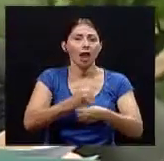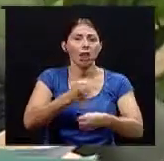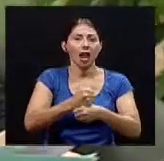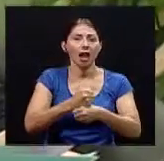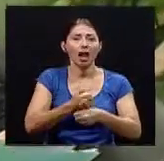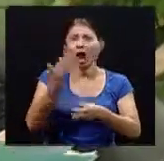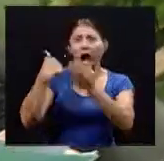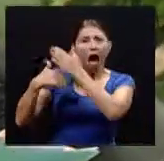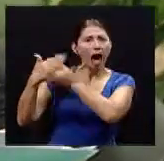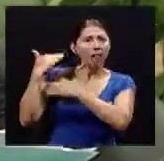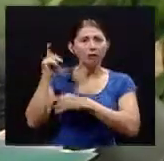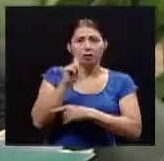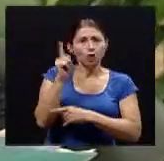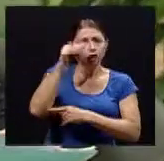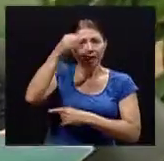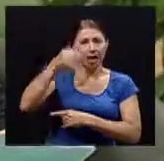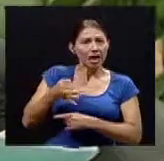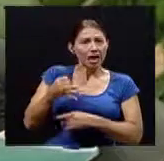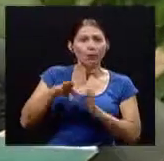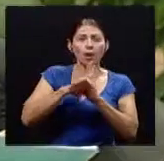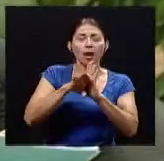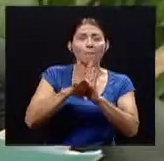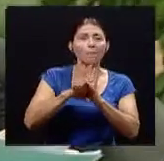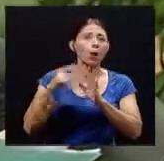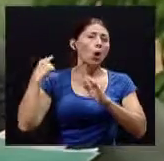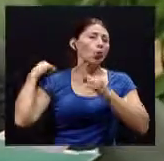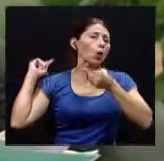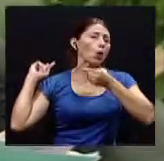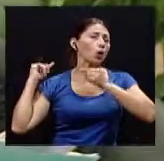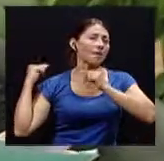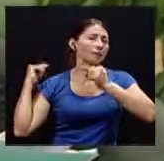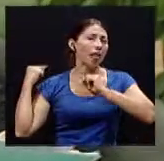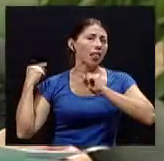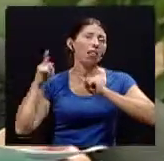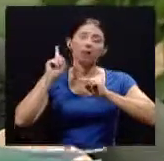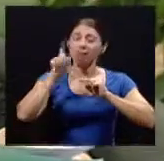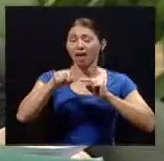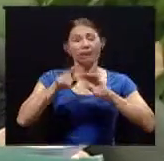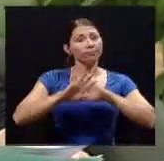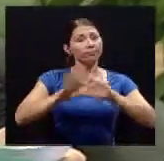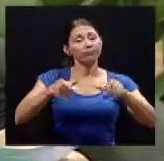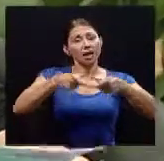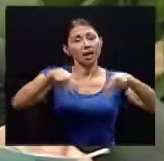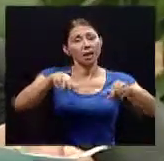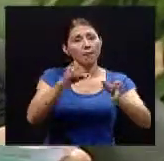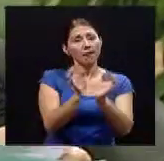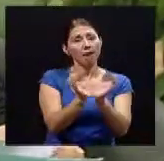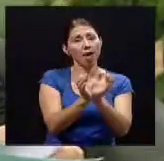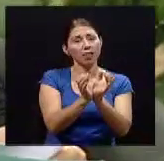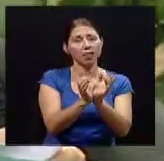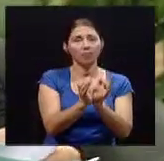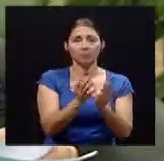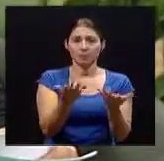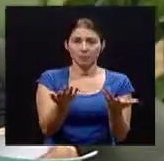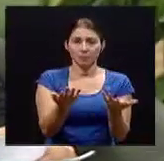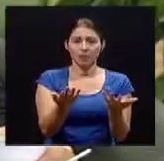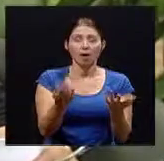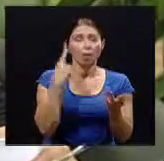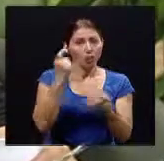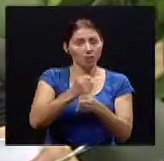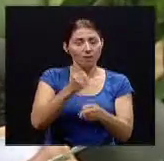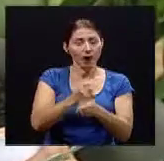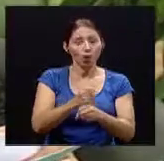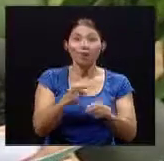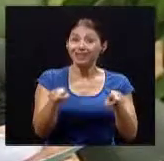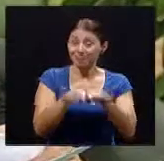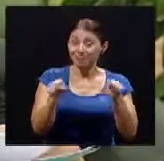mereciera digamos una incapacidad por lesión laboral por ejemplo se han creado chalecos de protección de soporte de las